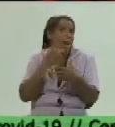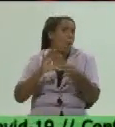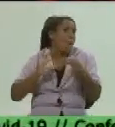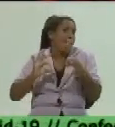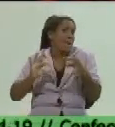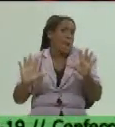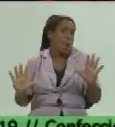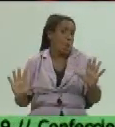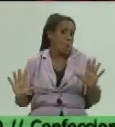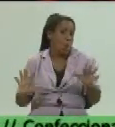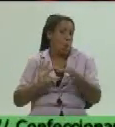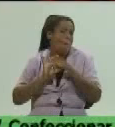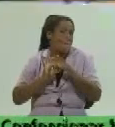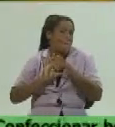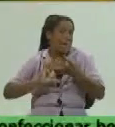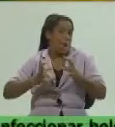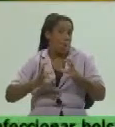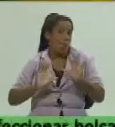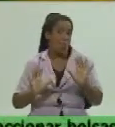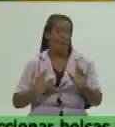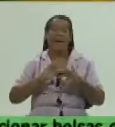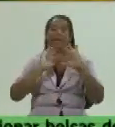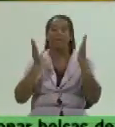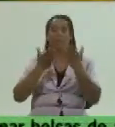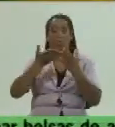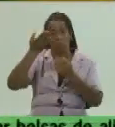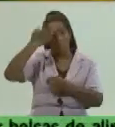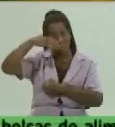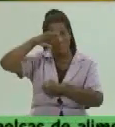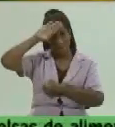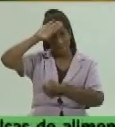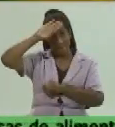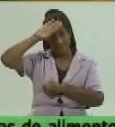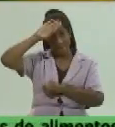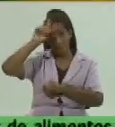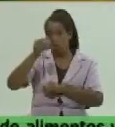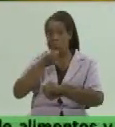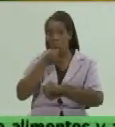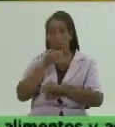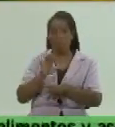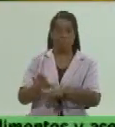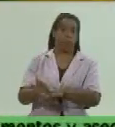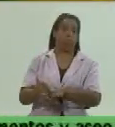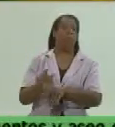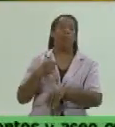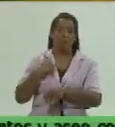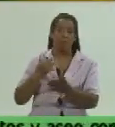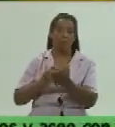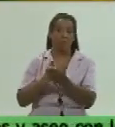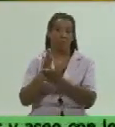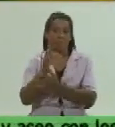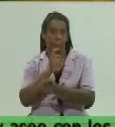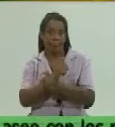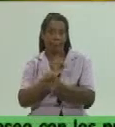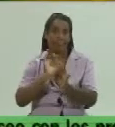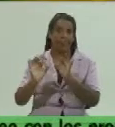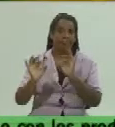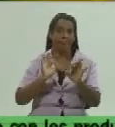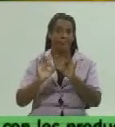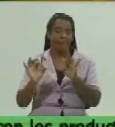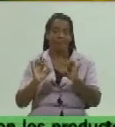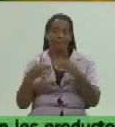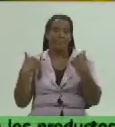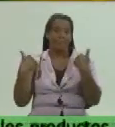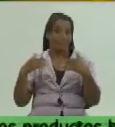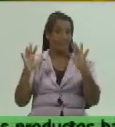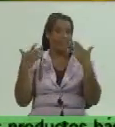hay que decirlo así en todo el país no podemos bajar la percepción del riesgo yo creo que es una de las cuestiones que hemos estado pasando